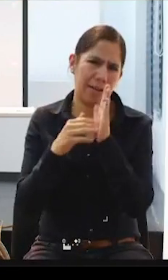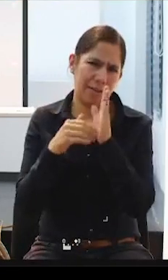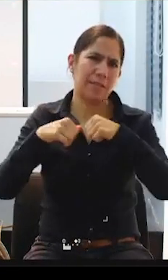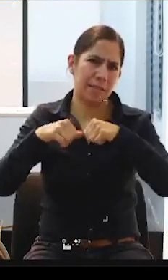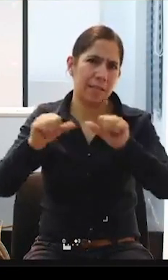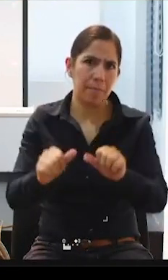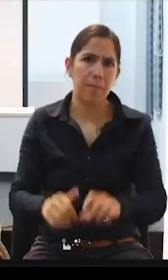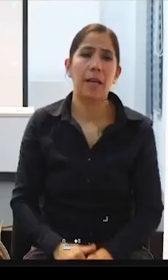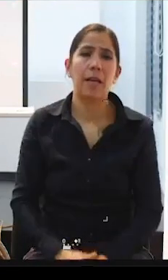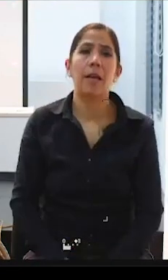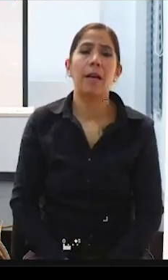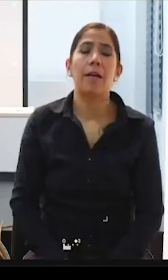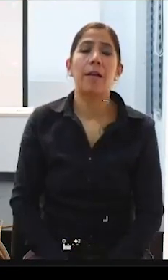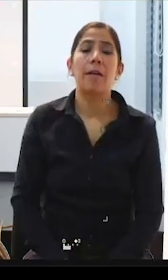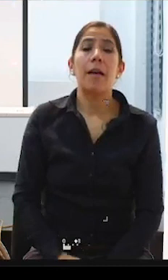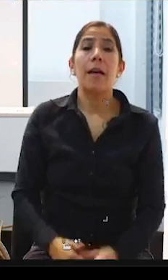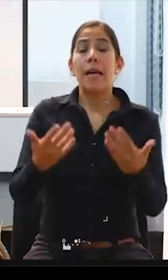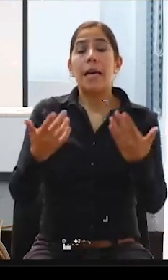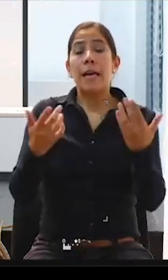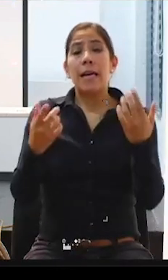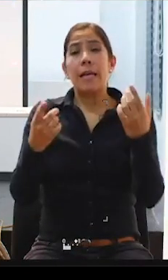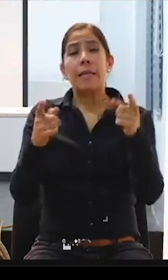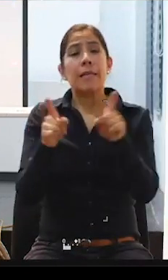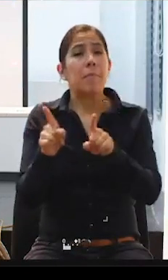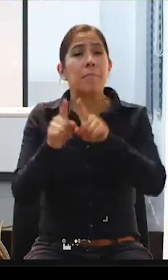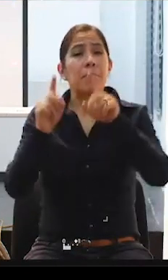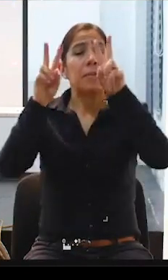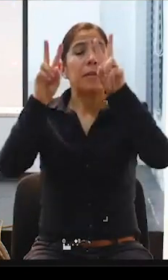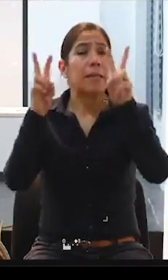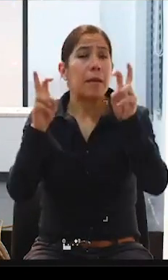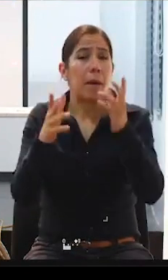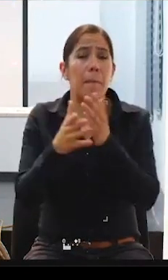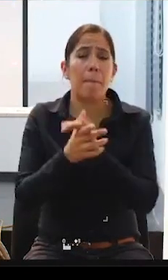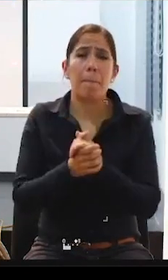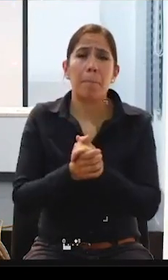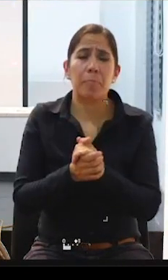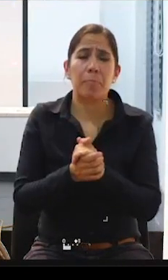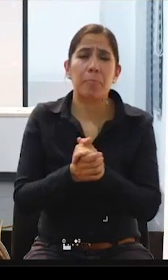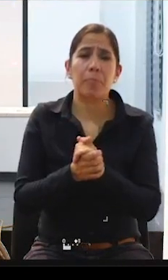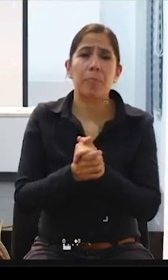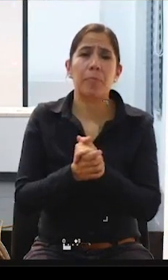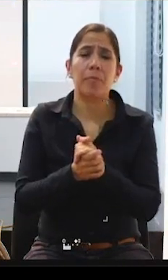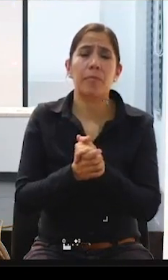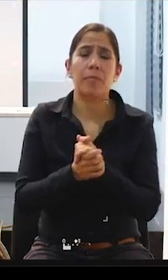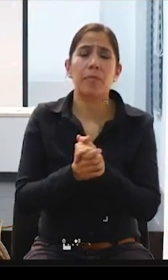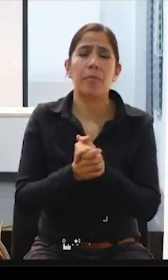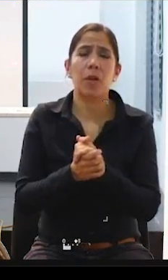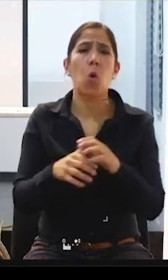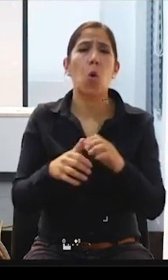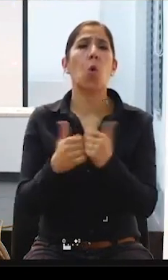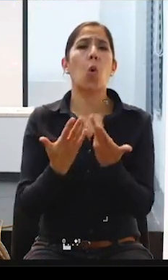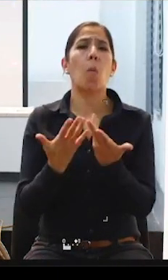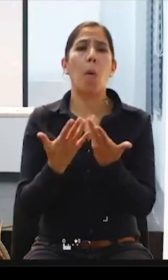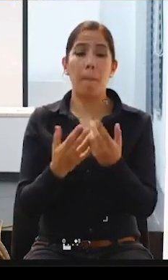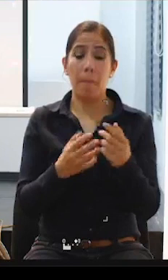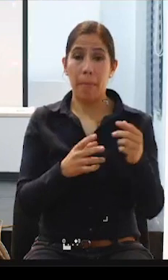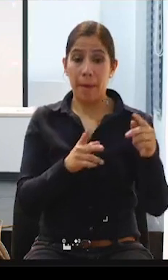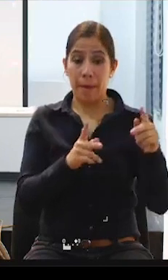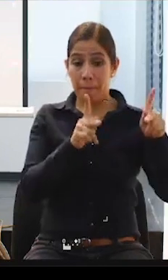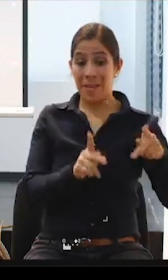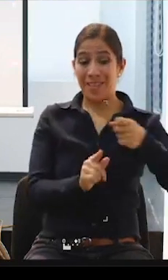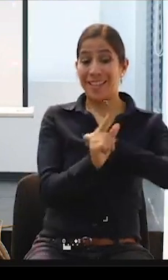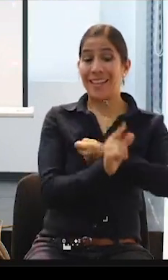también. En cuanto a la implementación de lo que es el garante y la